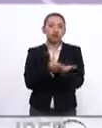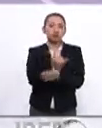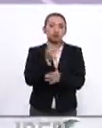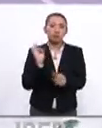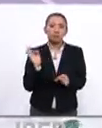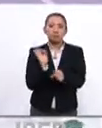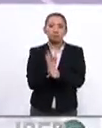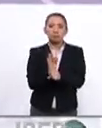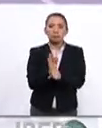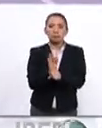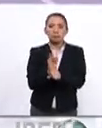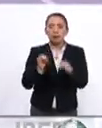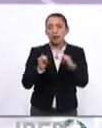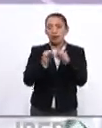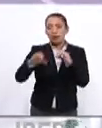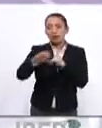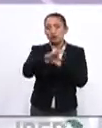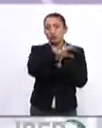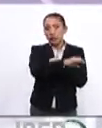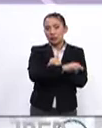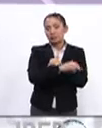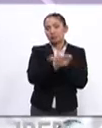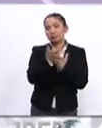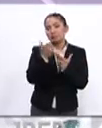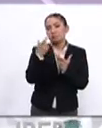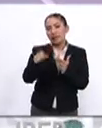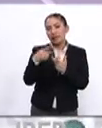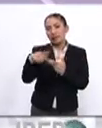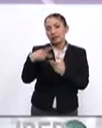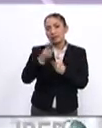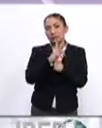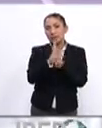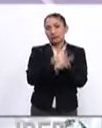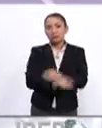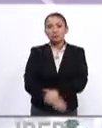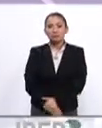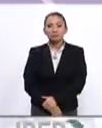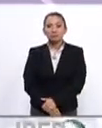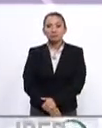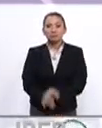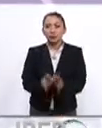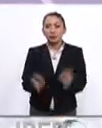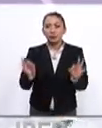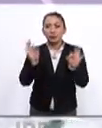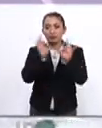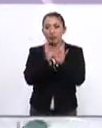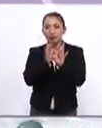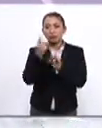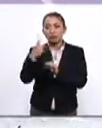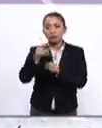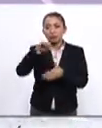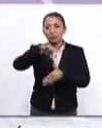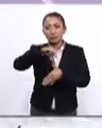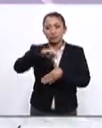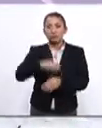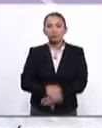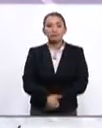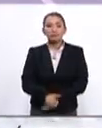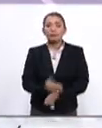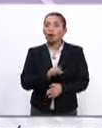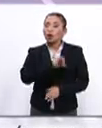fortalecer las instituciones democráticas de este país importantísimo en Sudamérica.